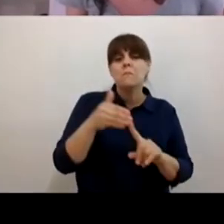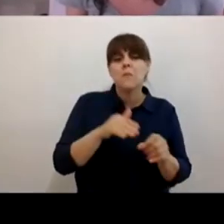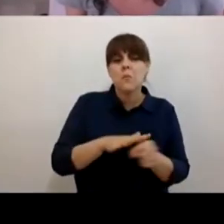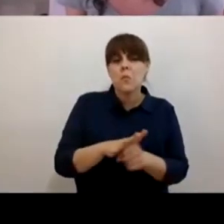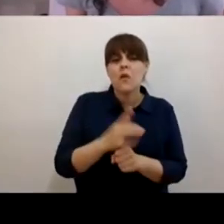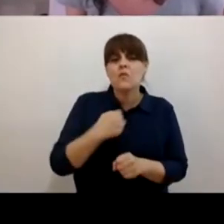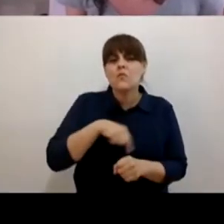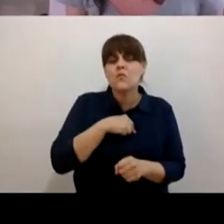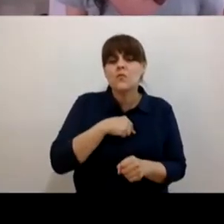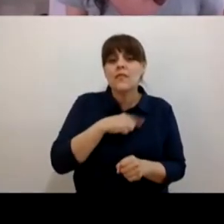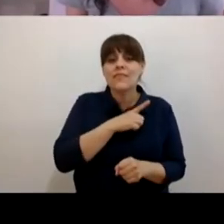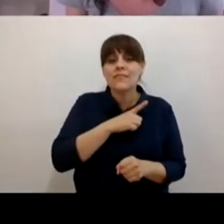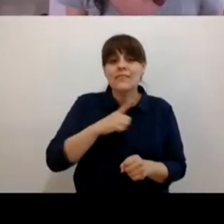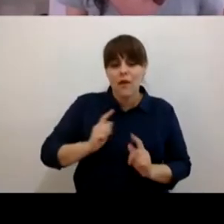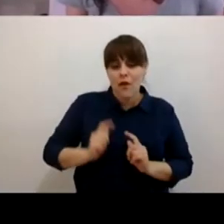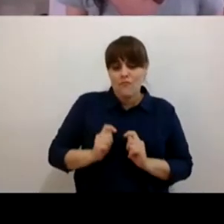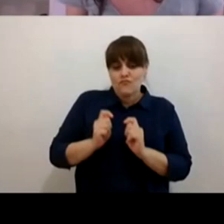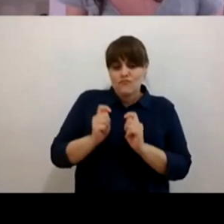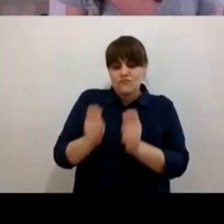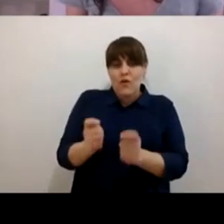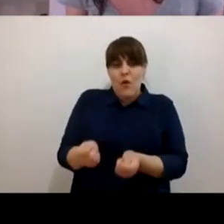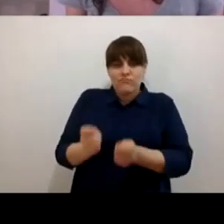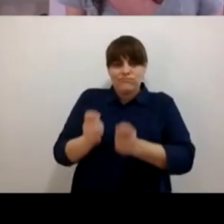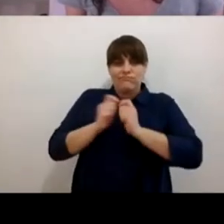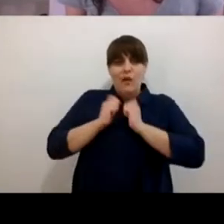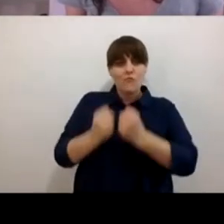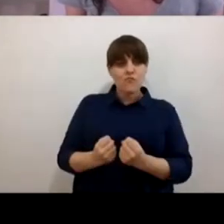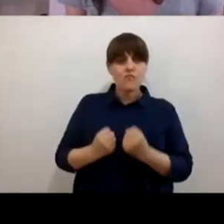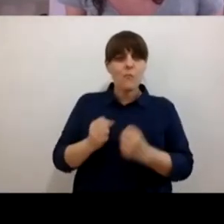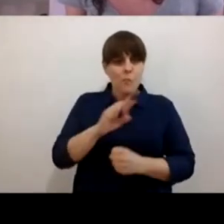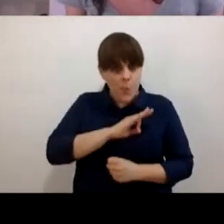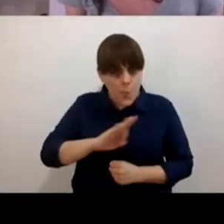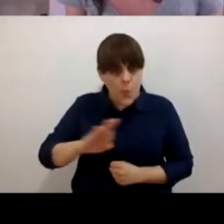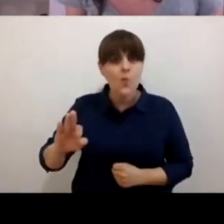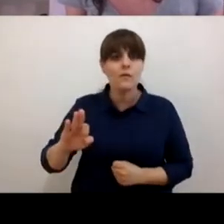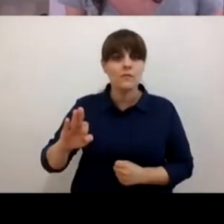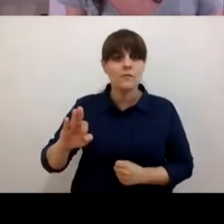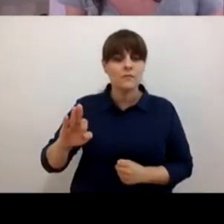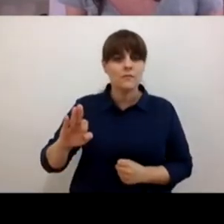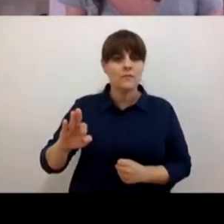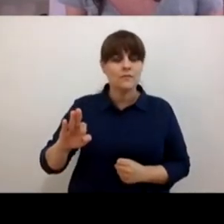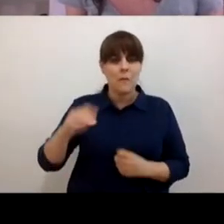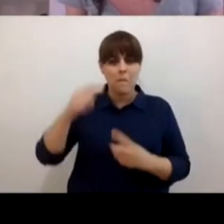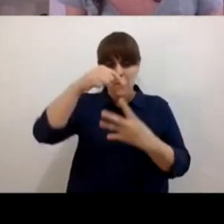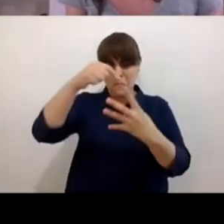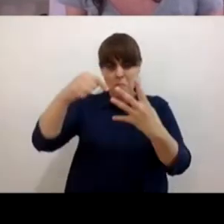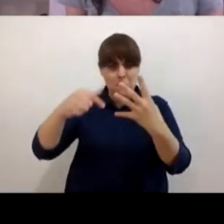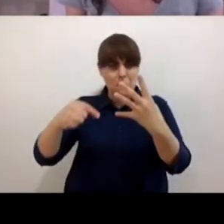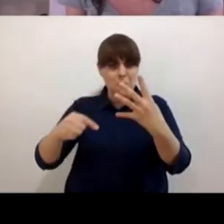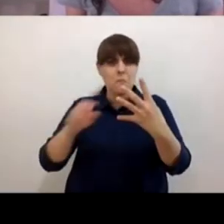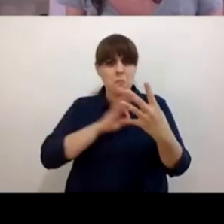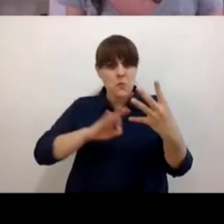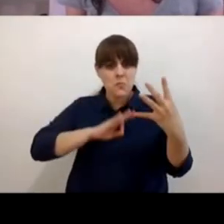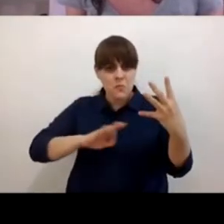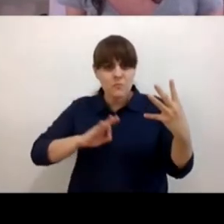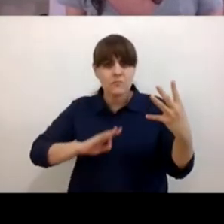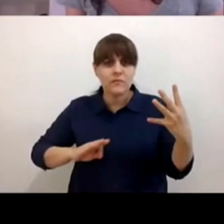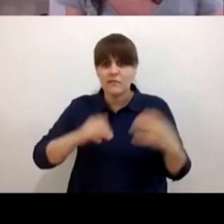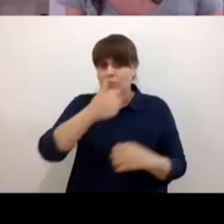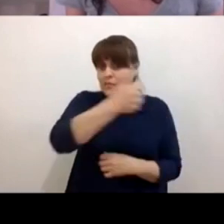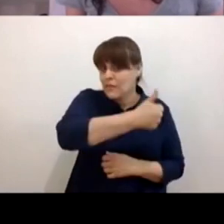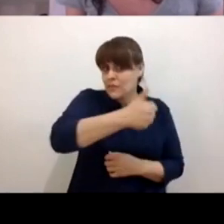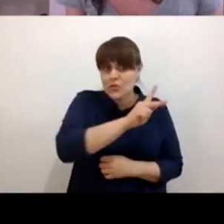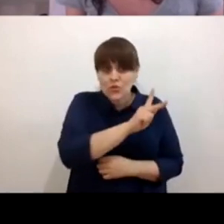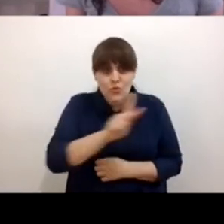de empoderar es de descubrir es de entender ese enorme cajón de posibilidades que tenemos todos